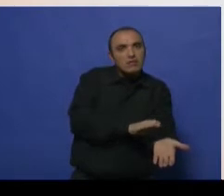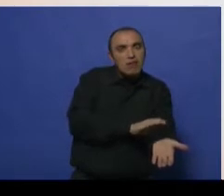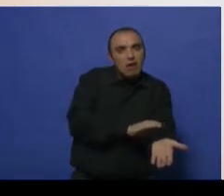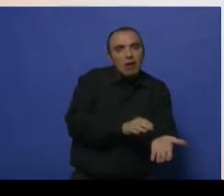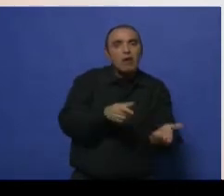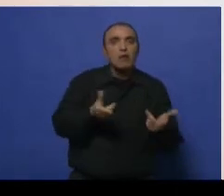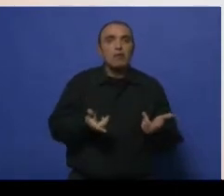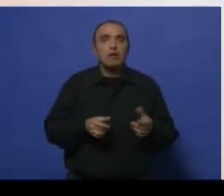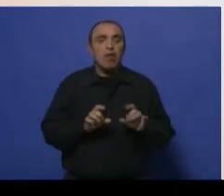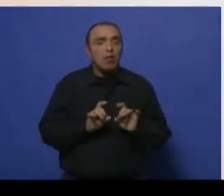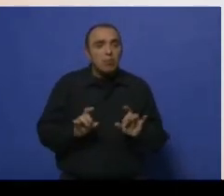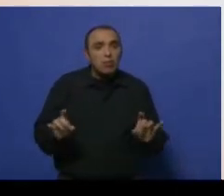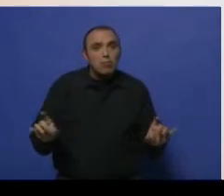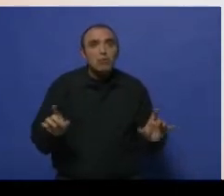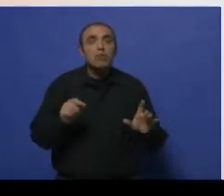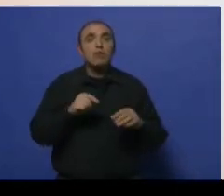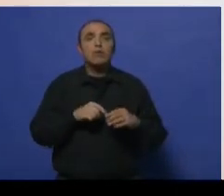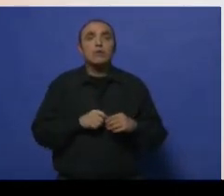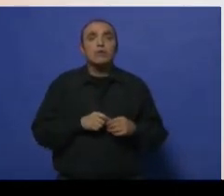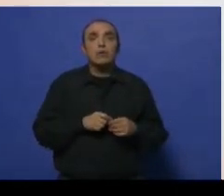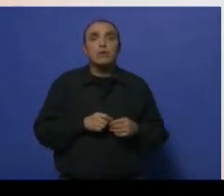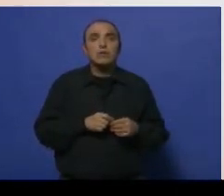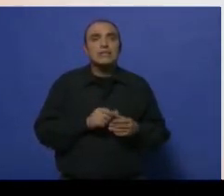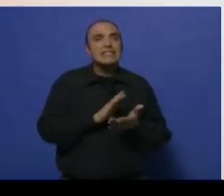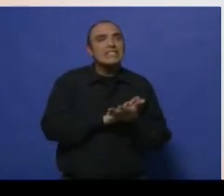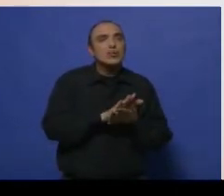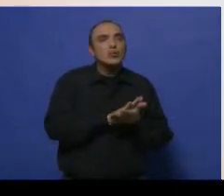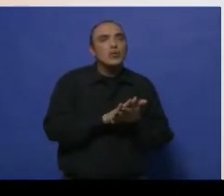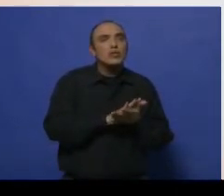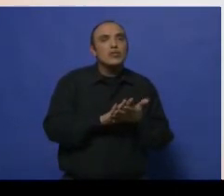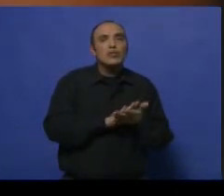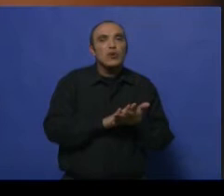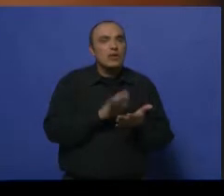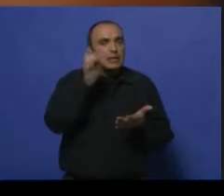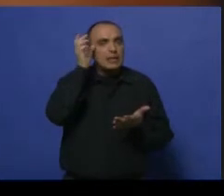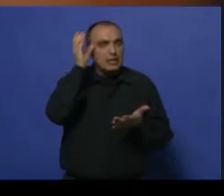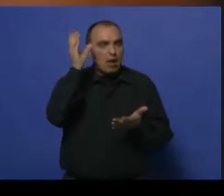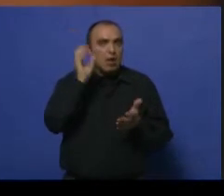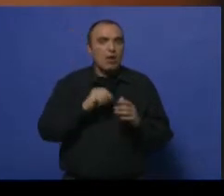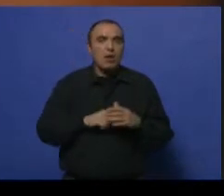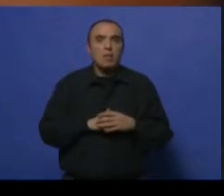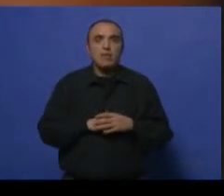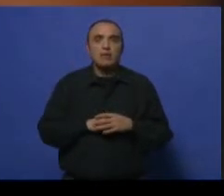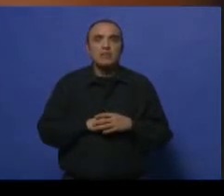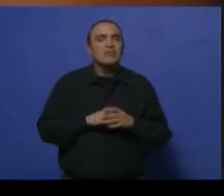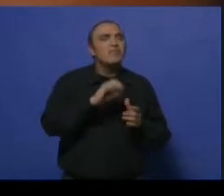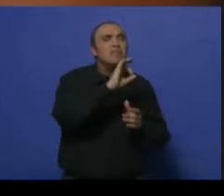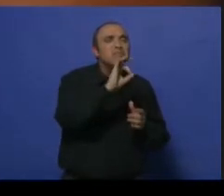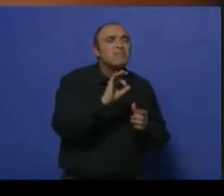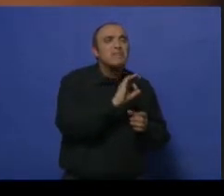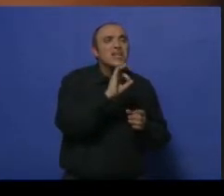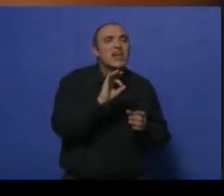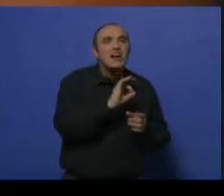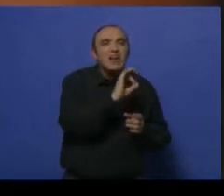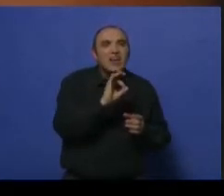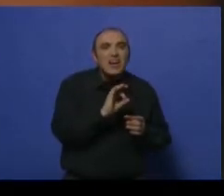tipo de medidas extra, porque esta, quiero que quede claro, es una bacteria que no se generaliza a la población, no